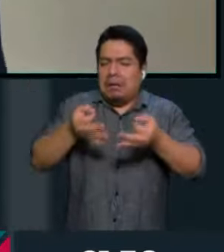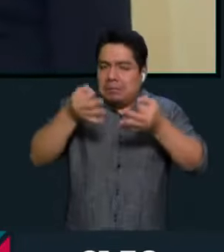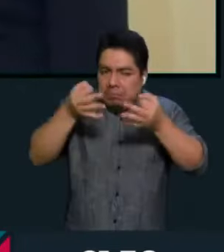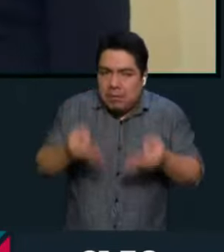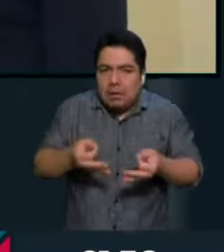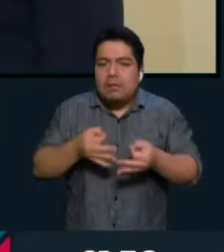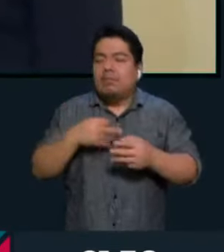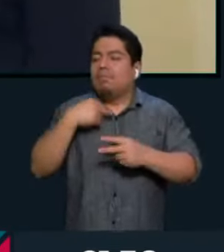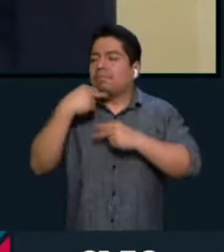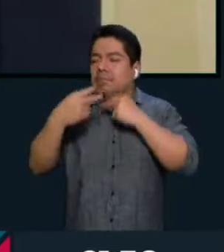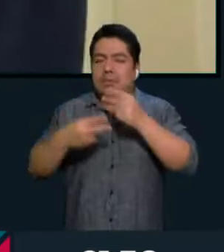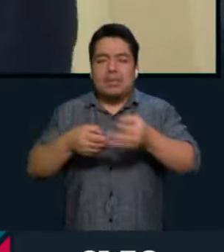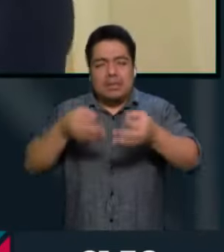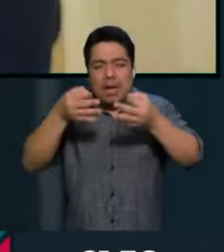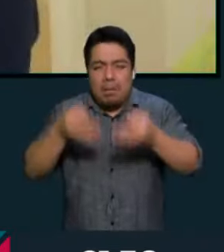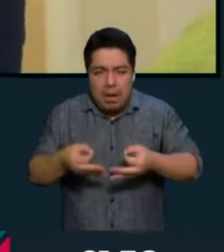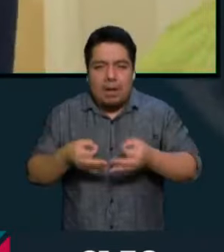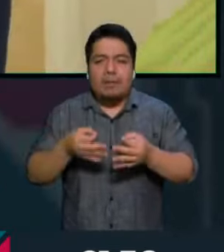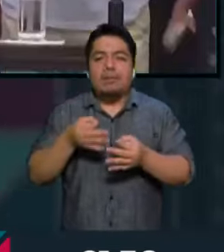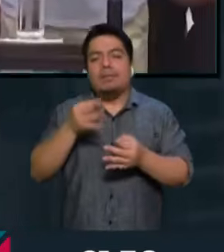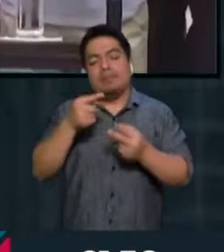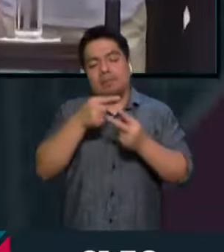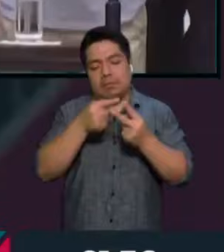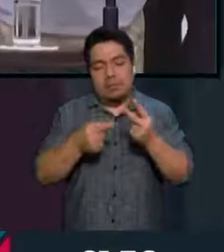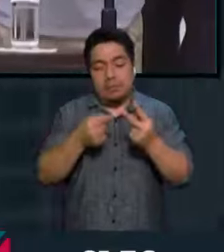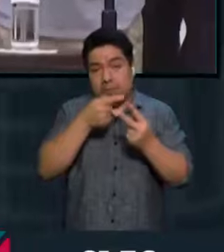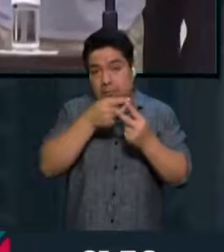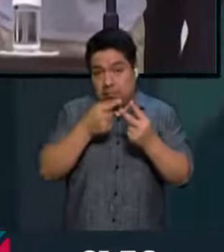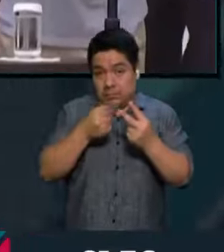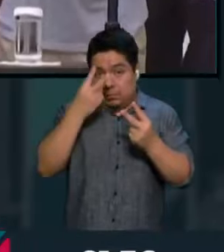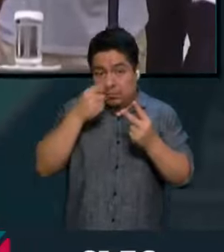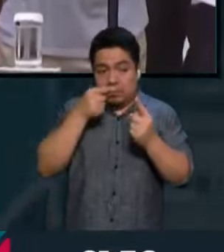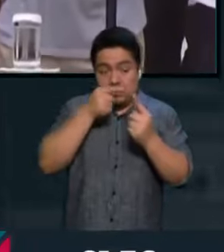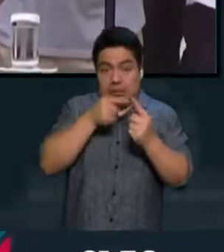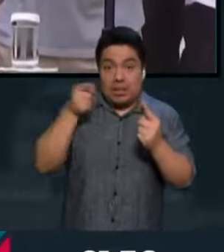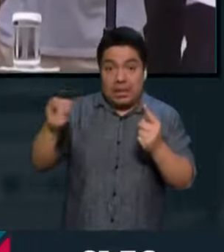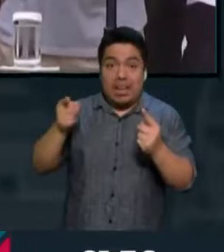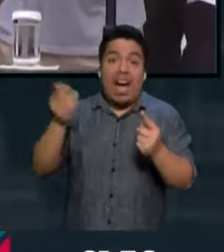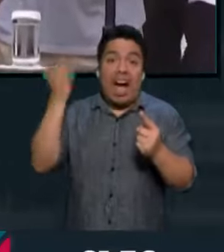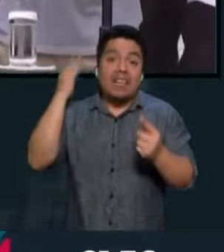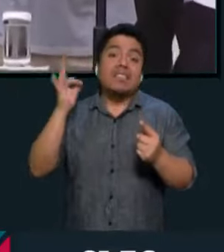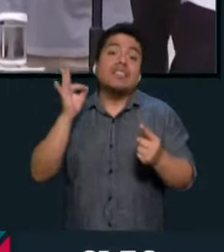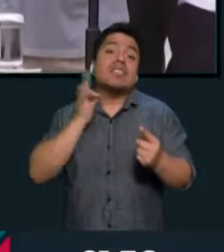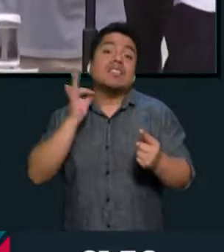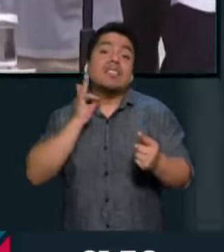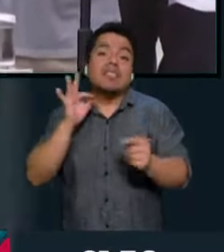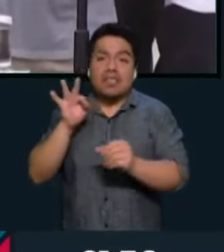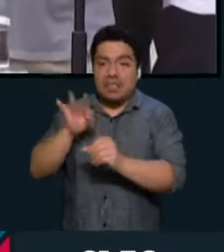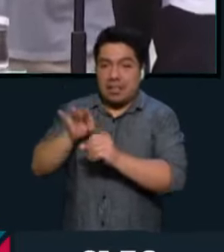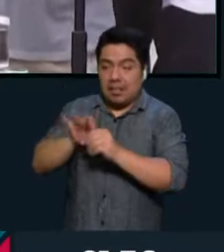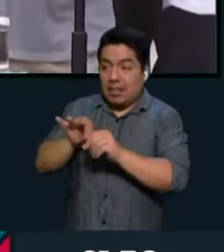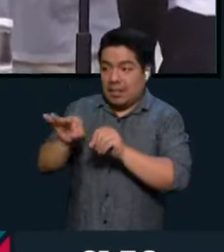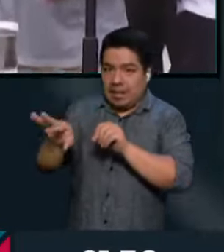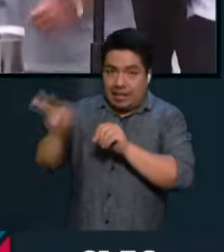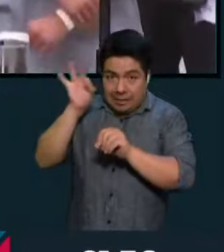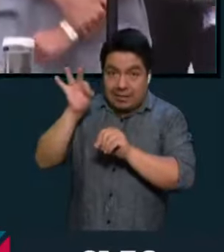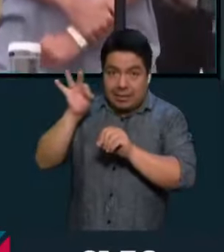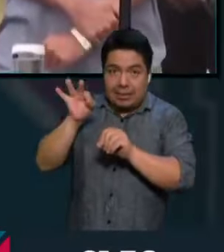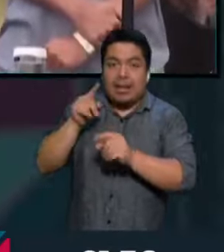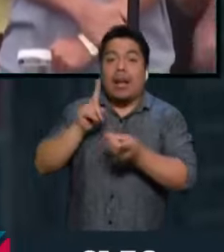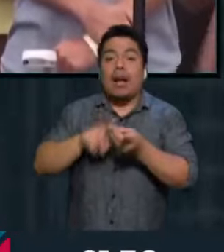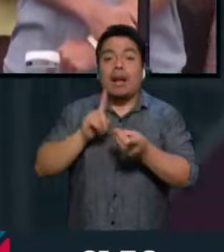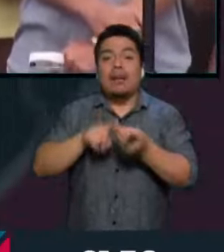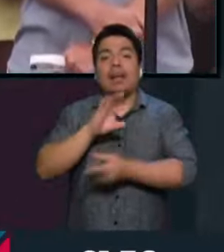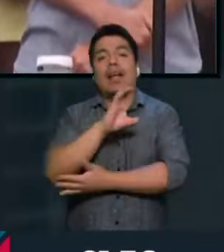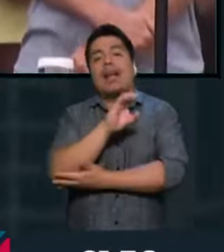discurso potente, pero con dos datos centrales. Una, ella fue fiscal votada, votada en California